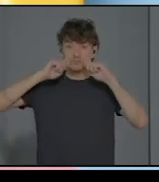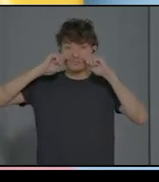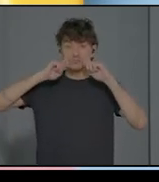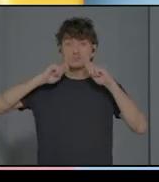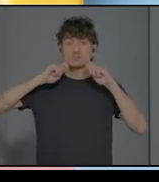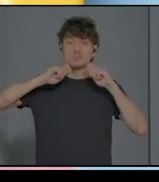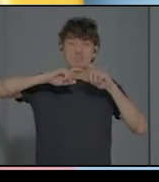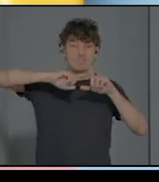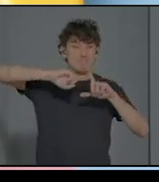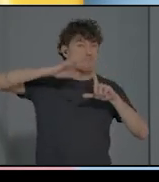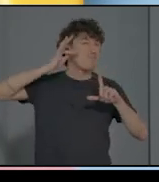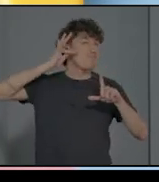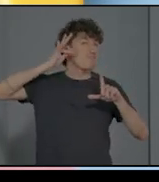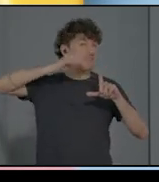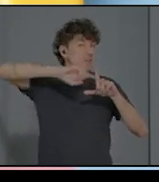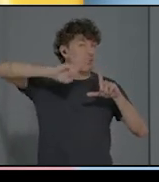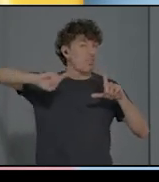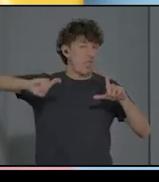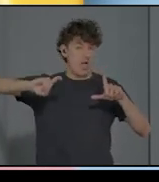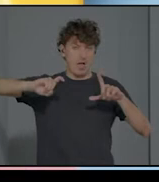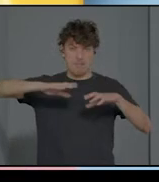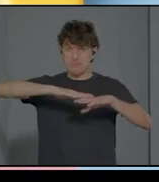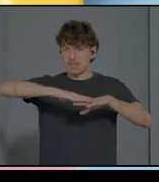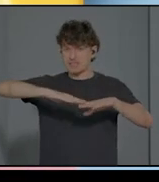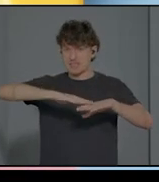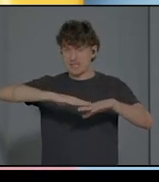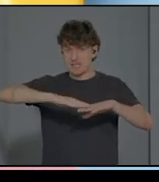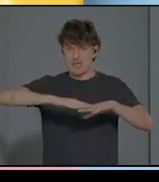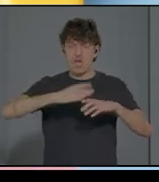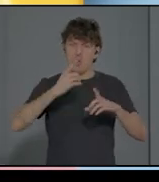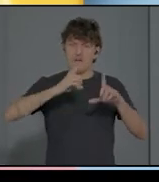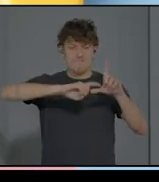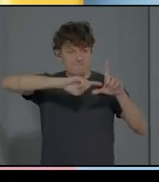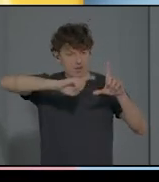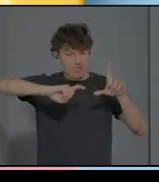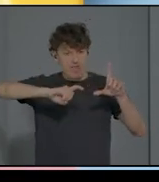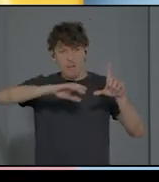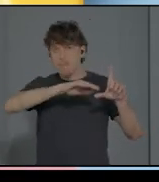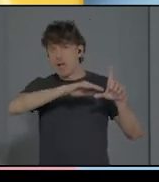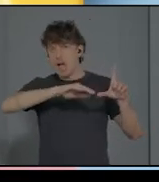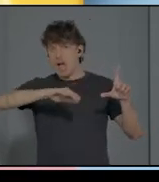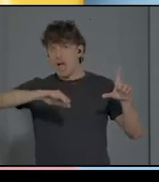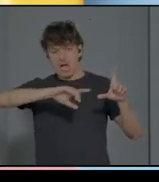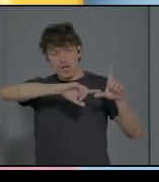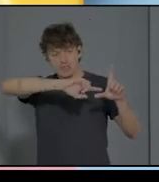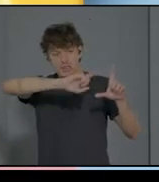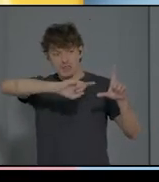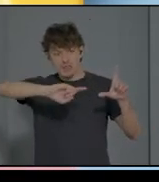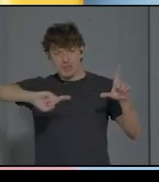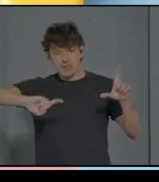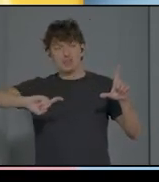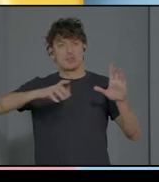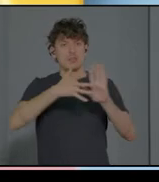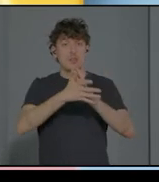básicas. Hay una frecuencia más baja que el llanto del niño que quiere que se le coja el brazo, que no quiera